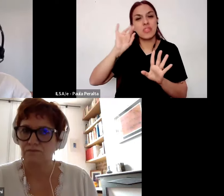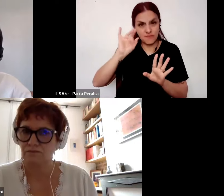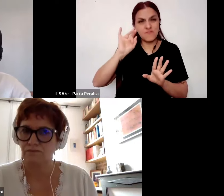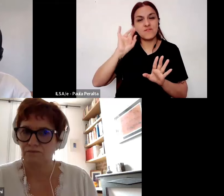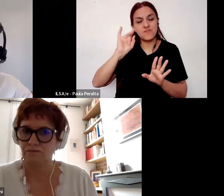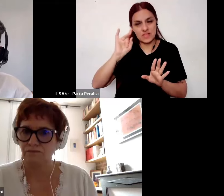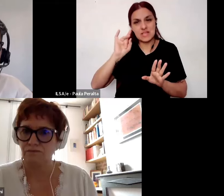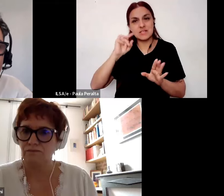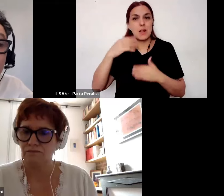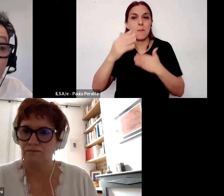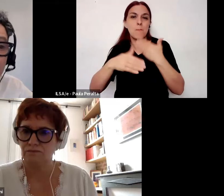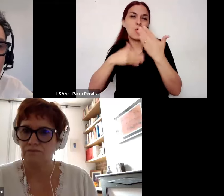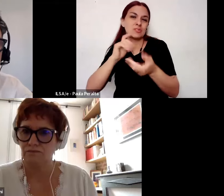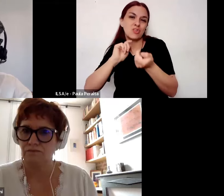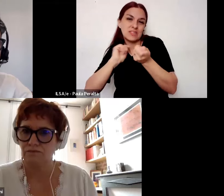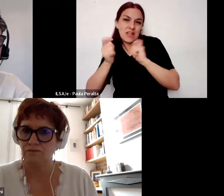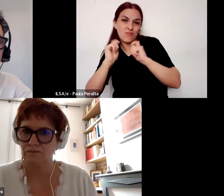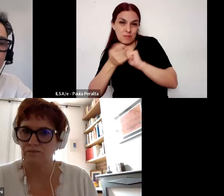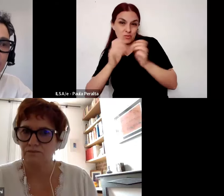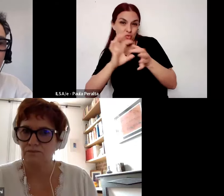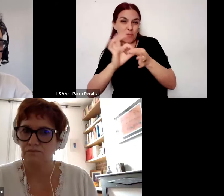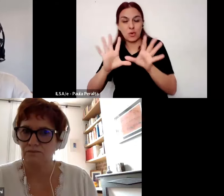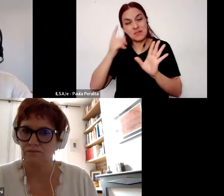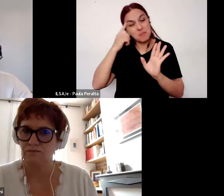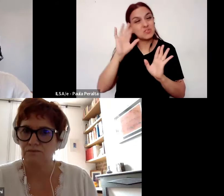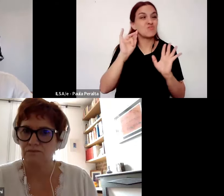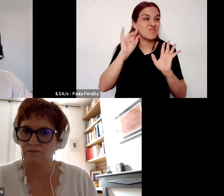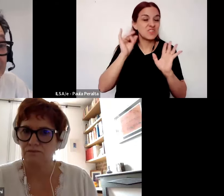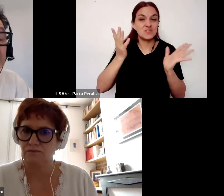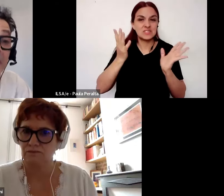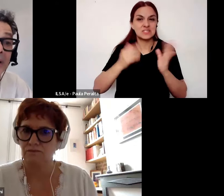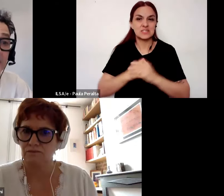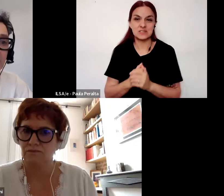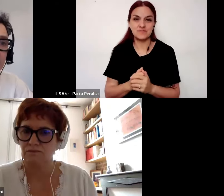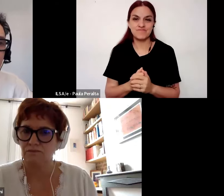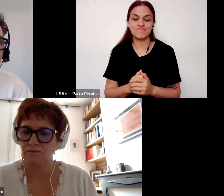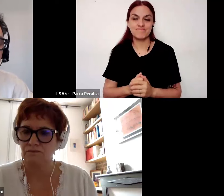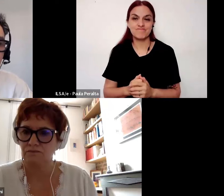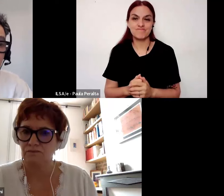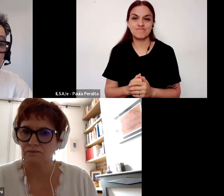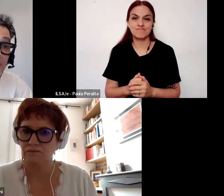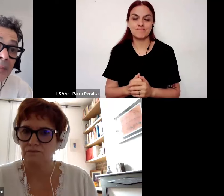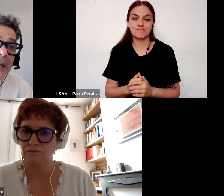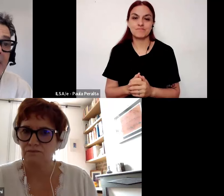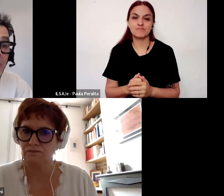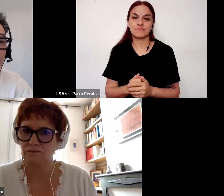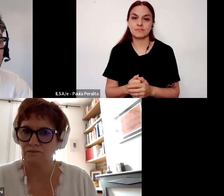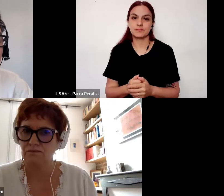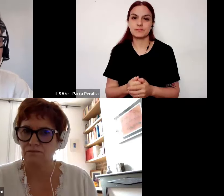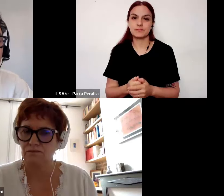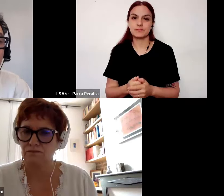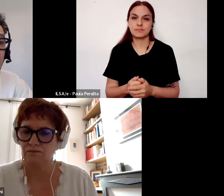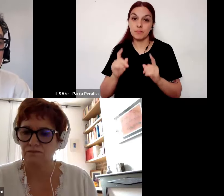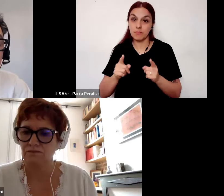transformación democrática digamos e integral y efectiva porque también el